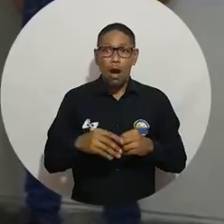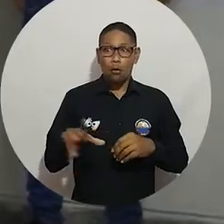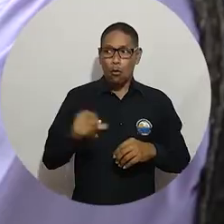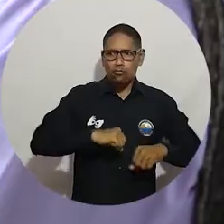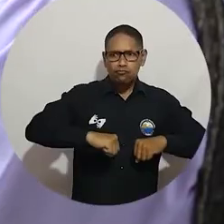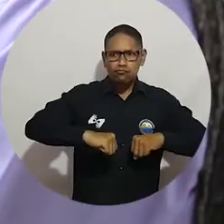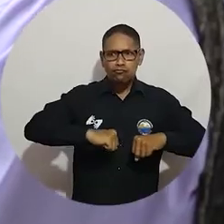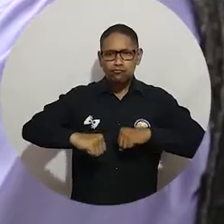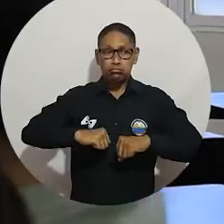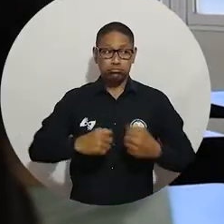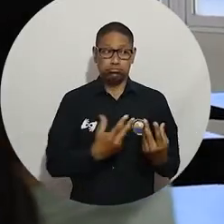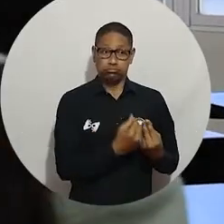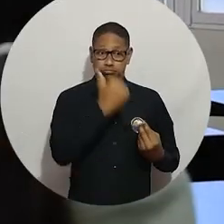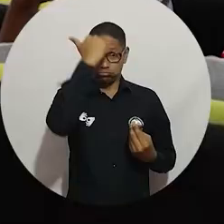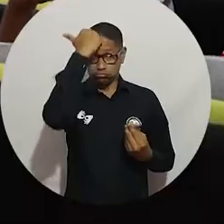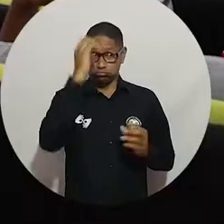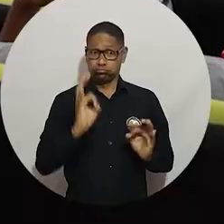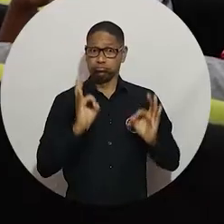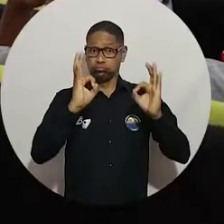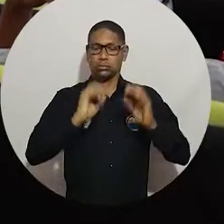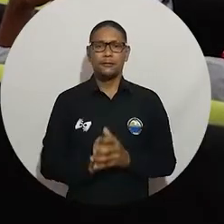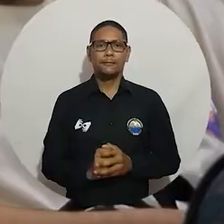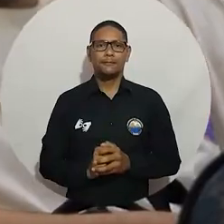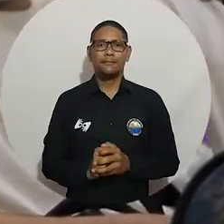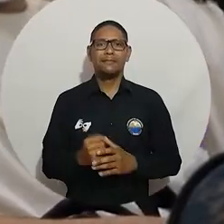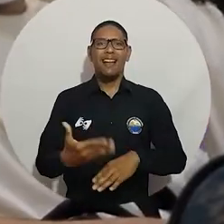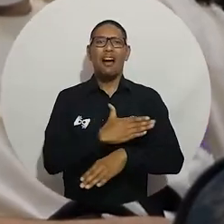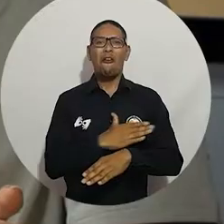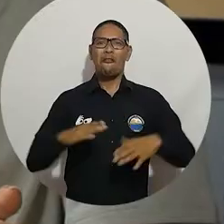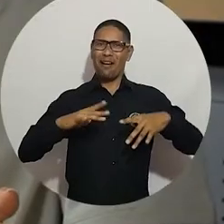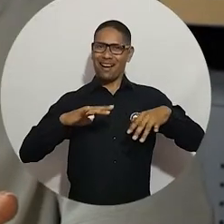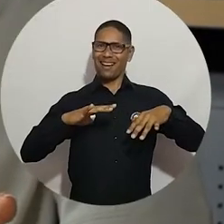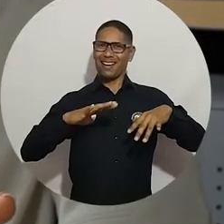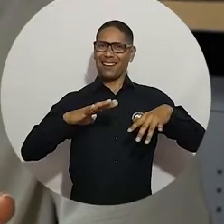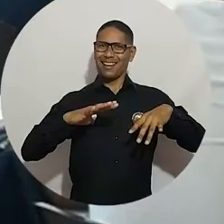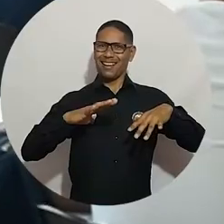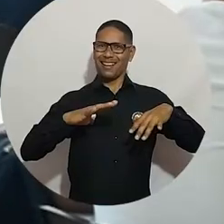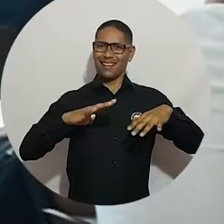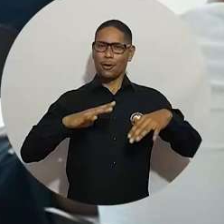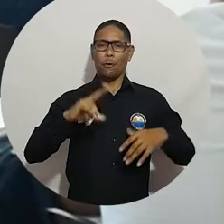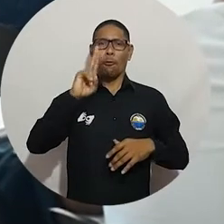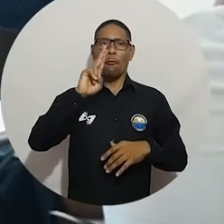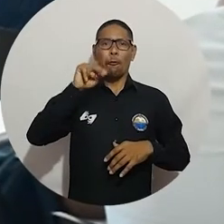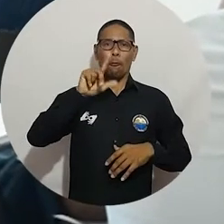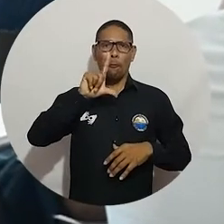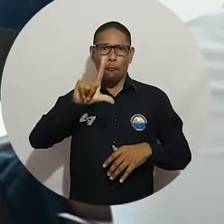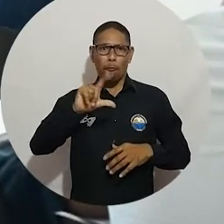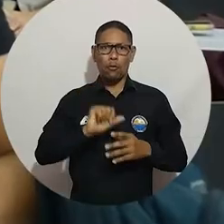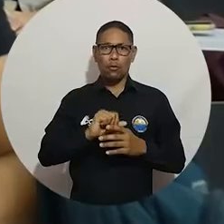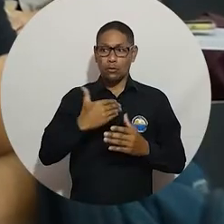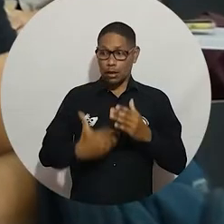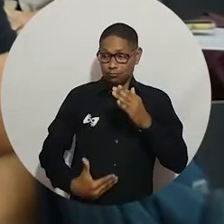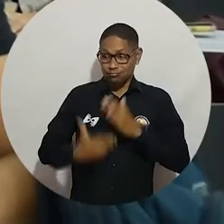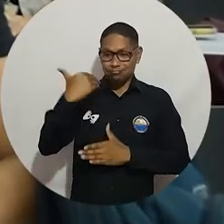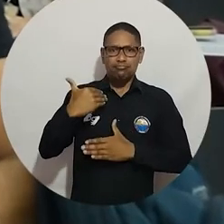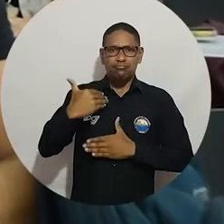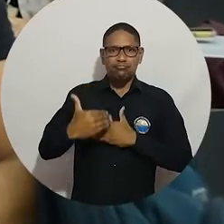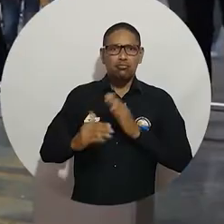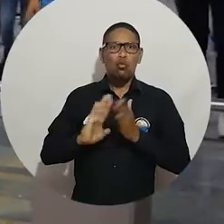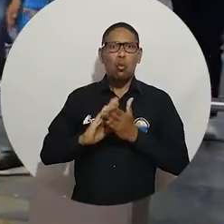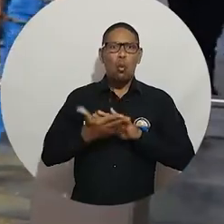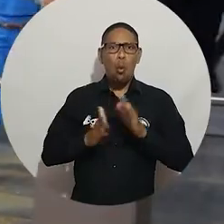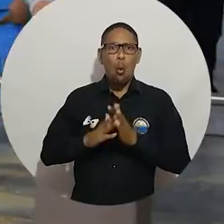de año, la comunidad universitaria tomó un nuevo impulso para continuar creciendo desde lo académico e investigativo, así como seguir